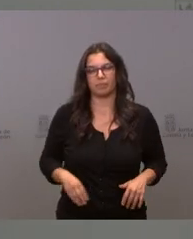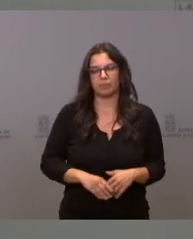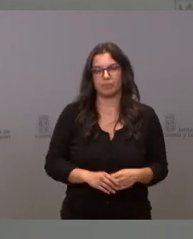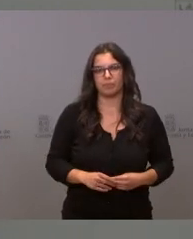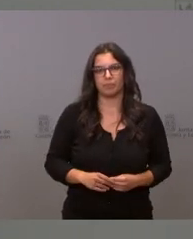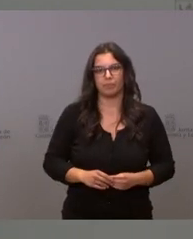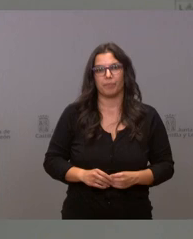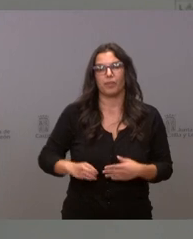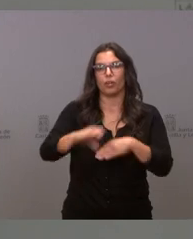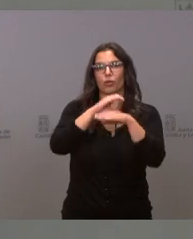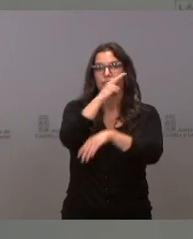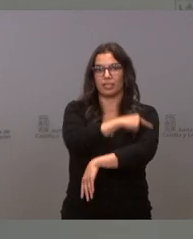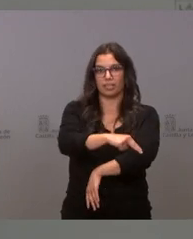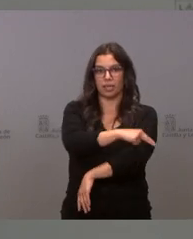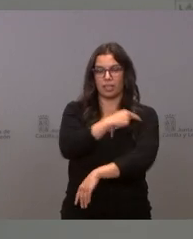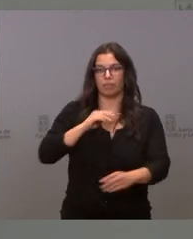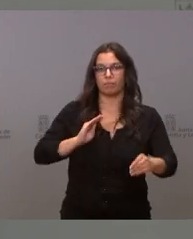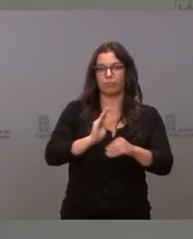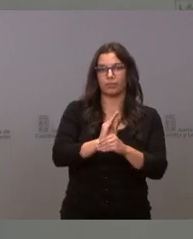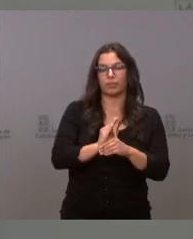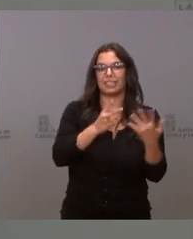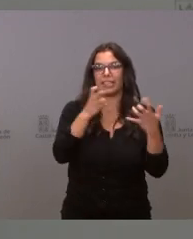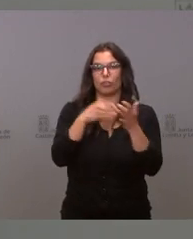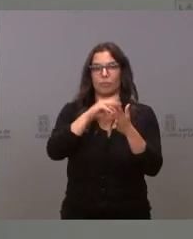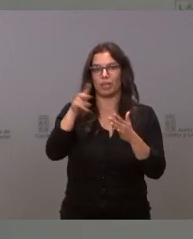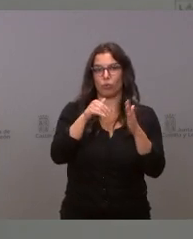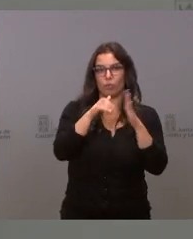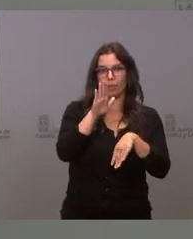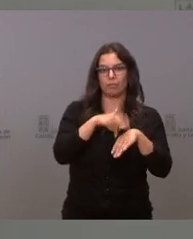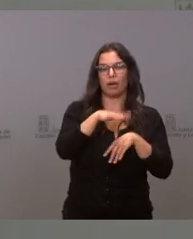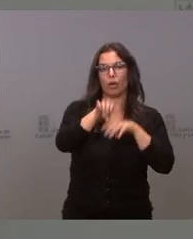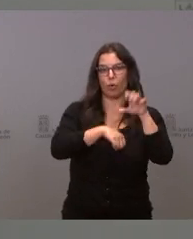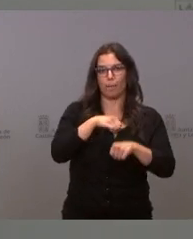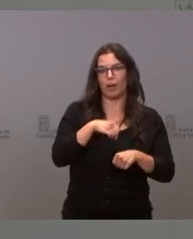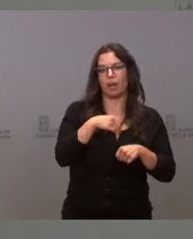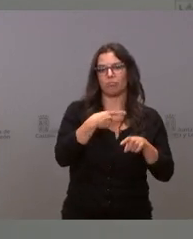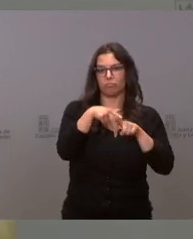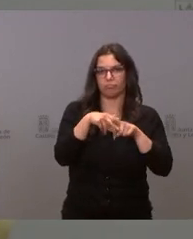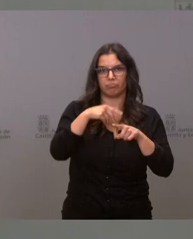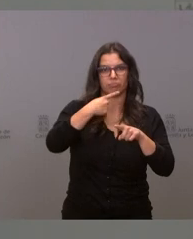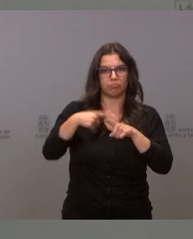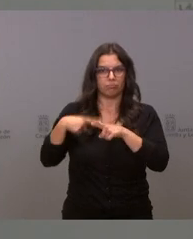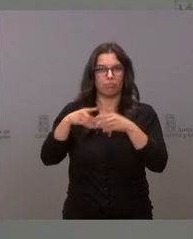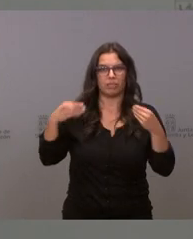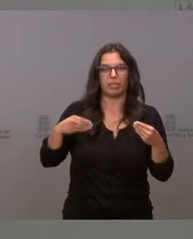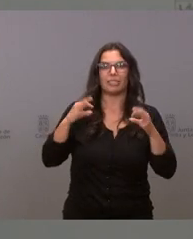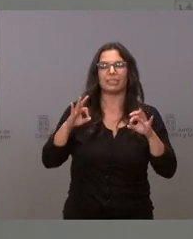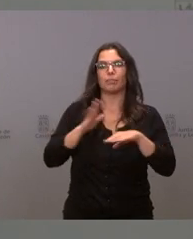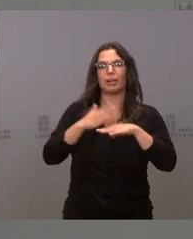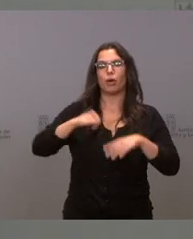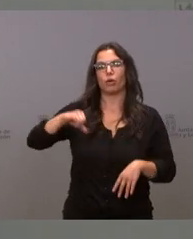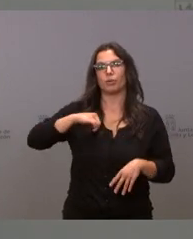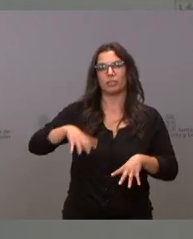La Consejería de Sanidad invierte más de 700.000 euros en suministros sanitarios para el Hospital Universitario